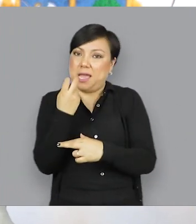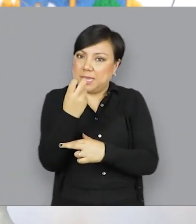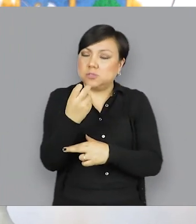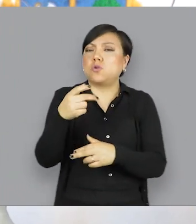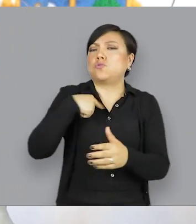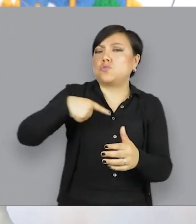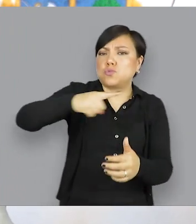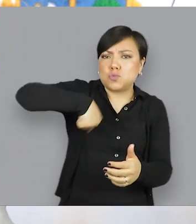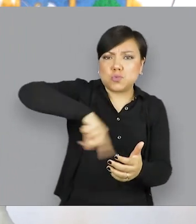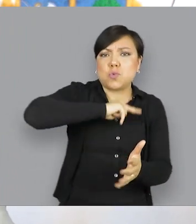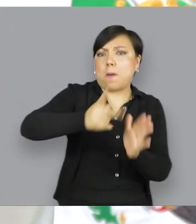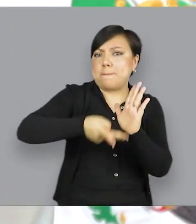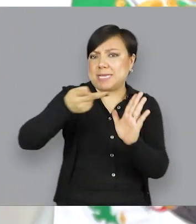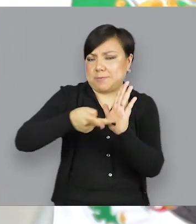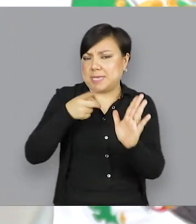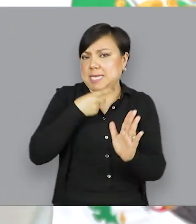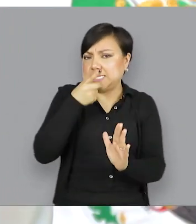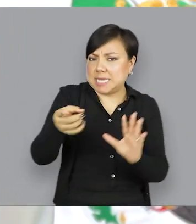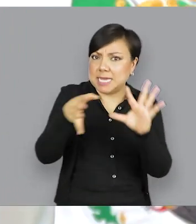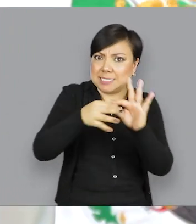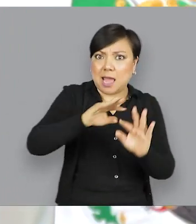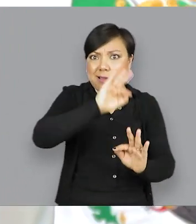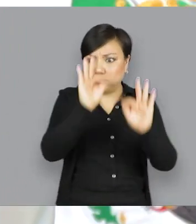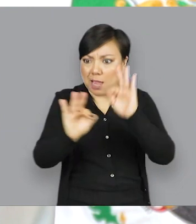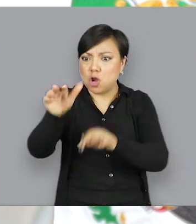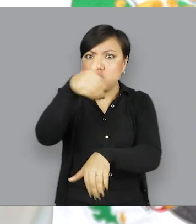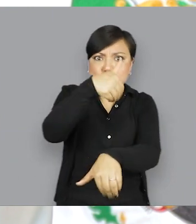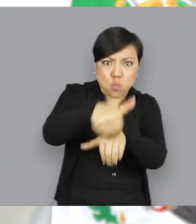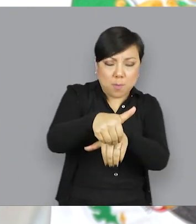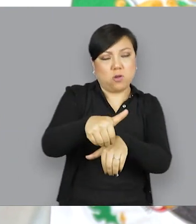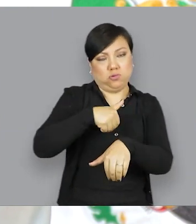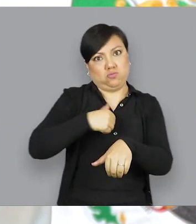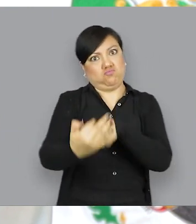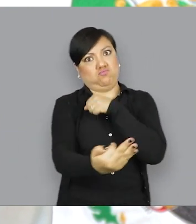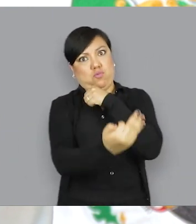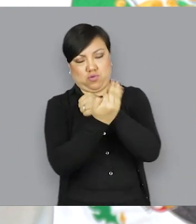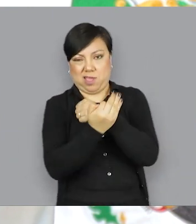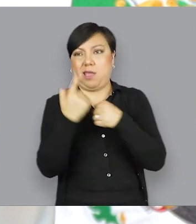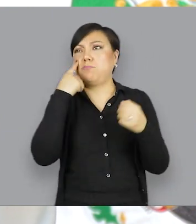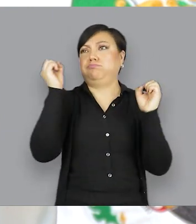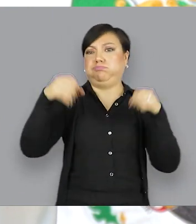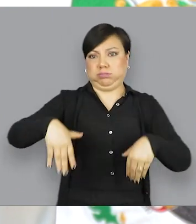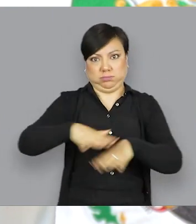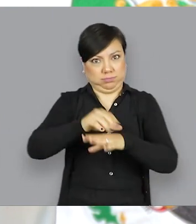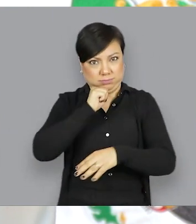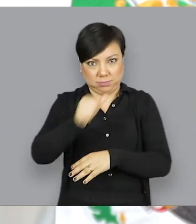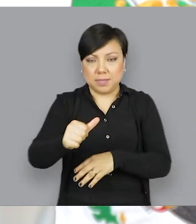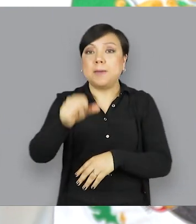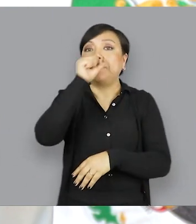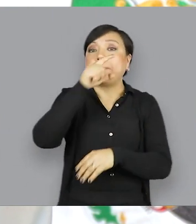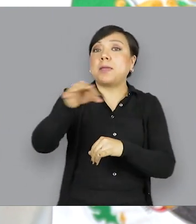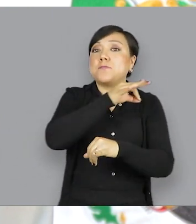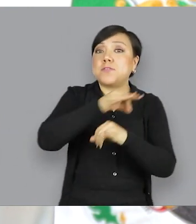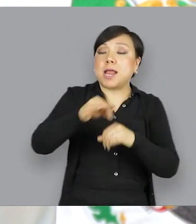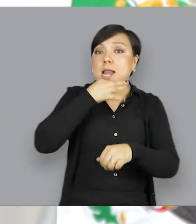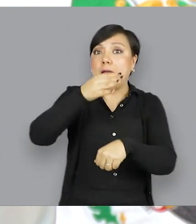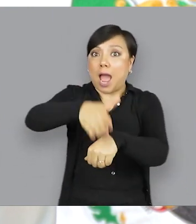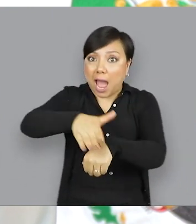el retroceso. Te lo hemos dicho muchas veces, haz de los números tus mejores aliados y no bajes la guardia.